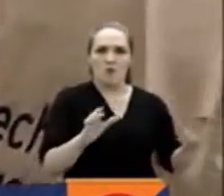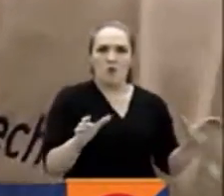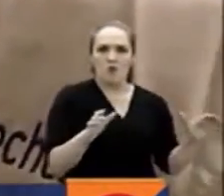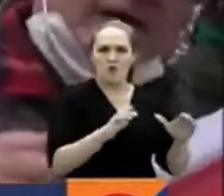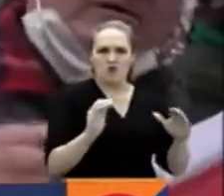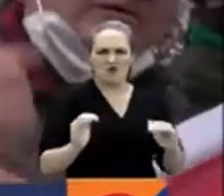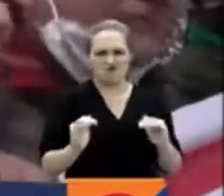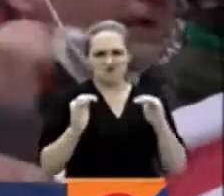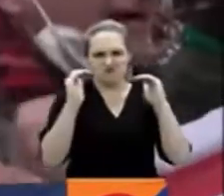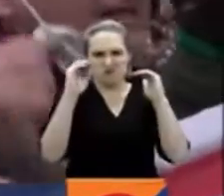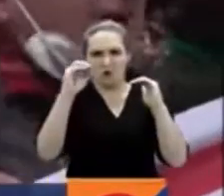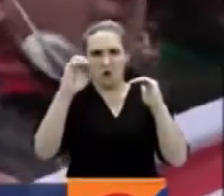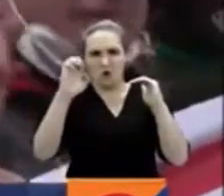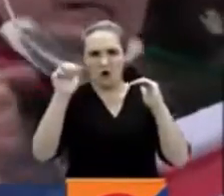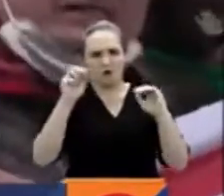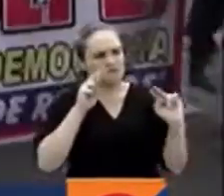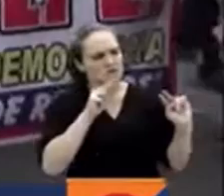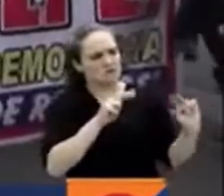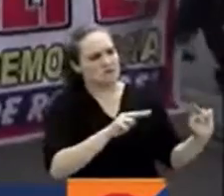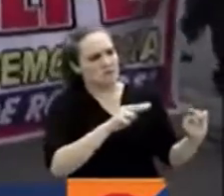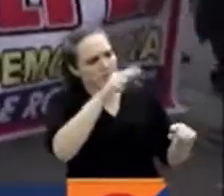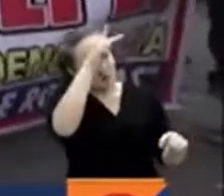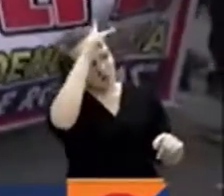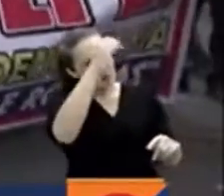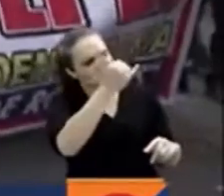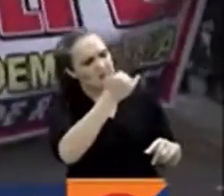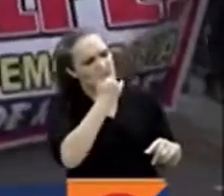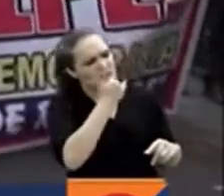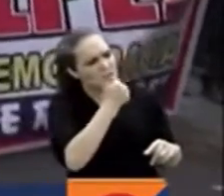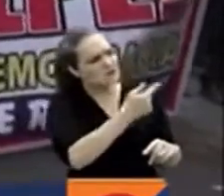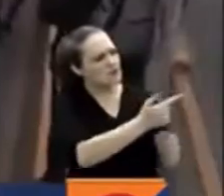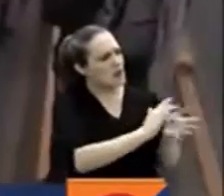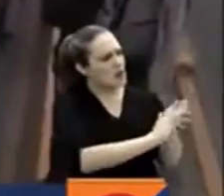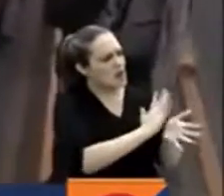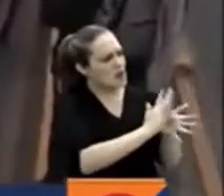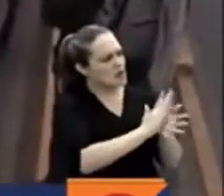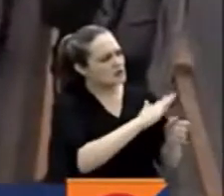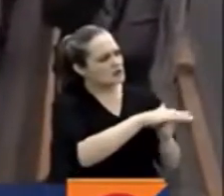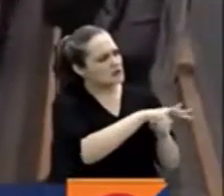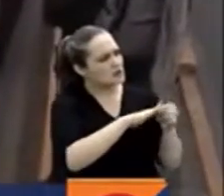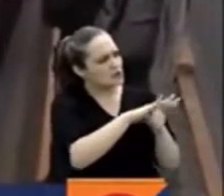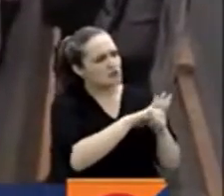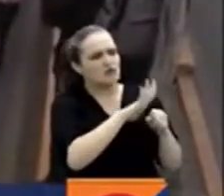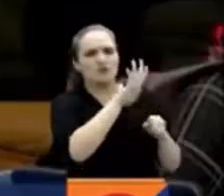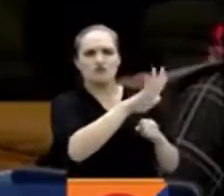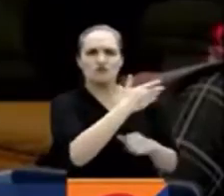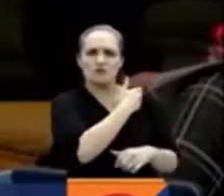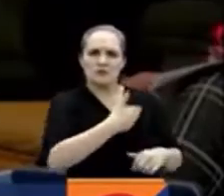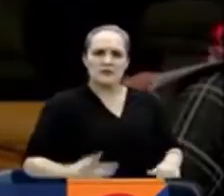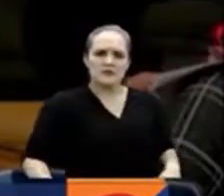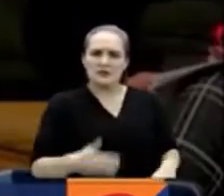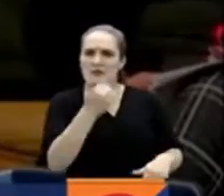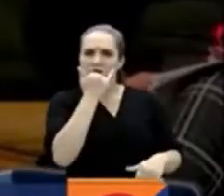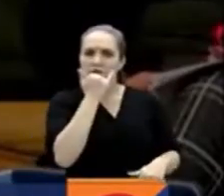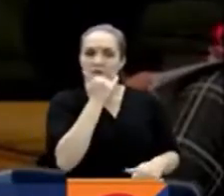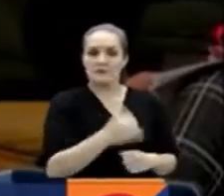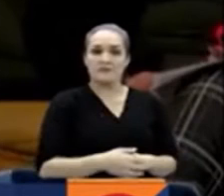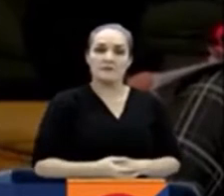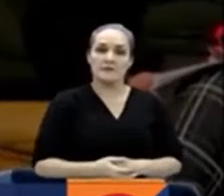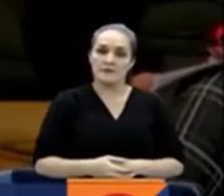situación de ese rincón andino y dé cuenta al Consejo del Estado actual de la institucionalidad allí. Colombia